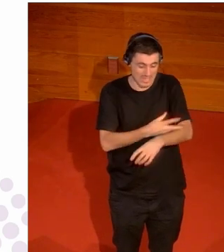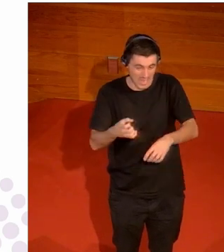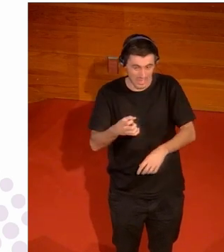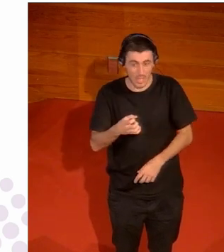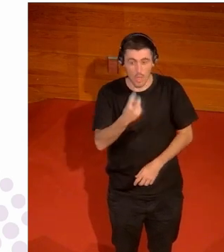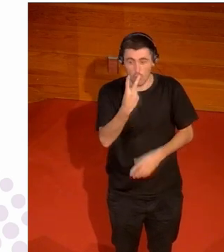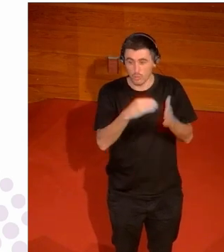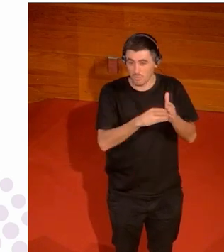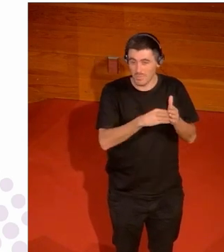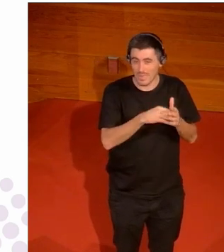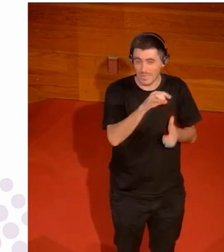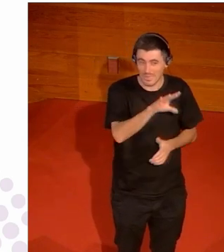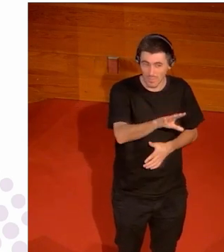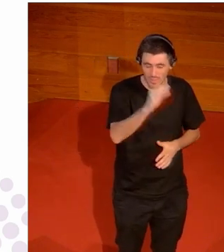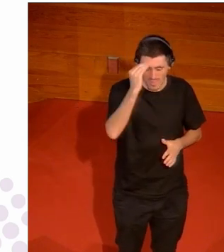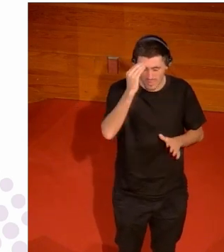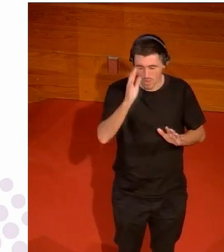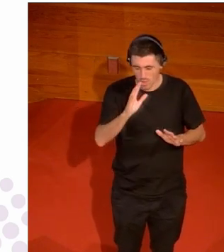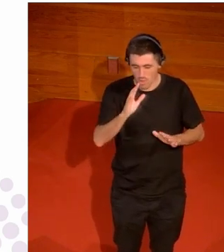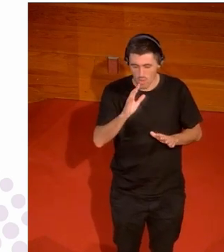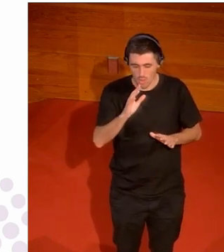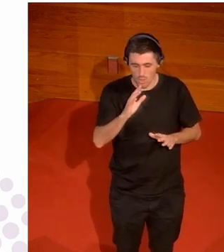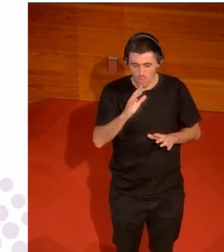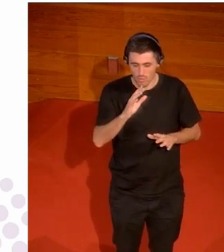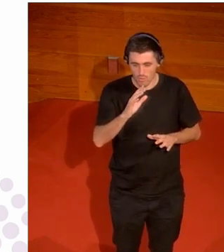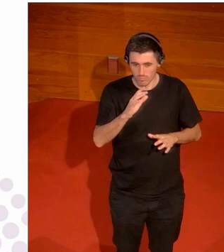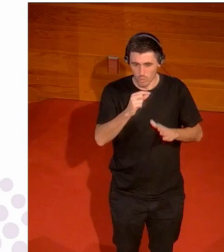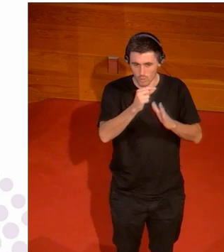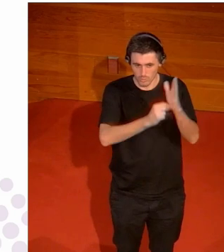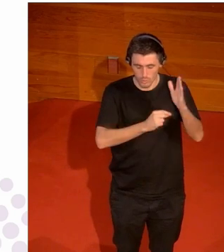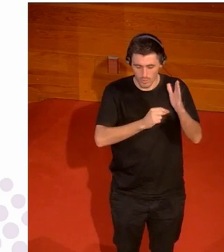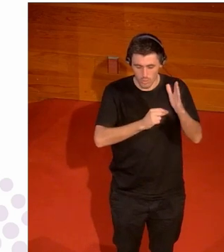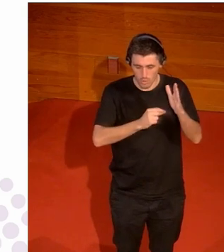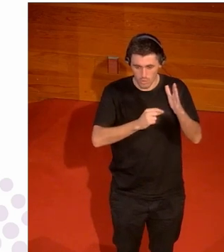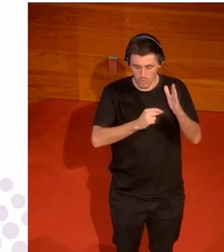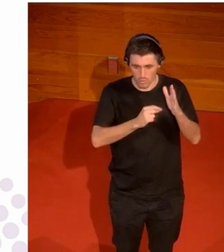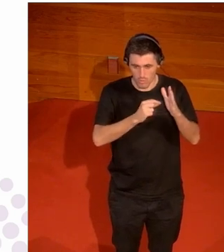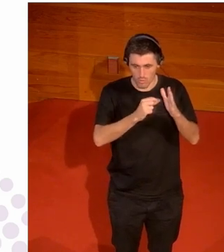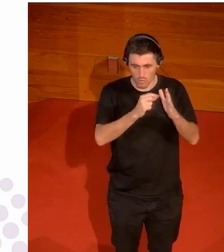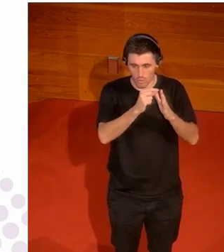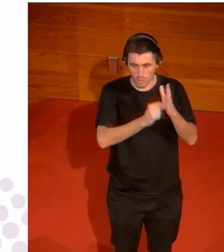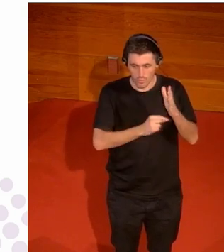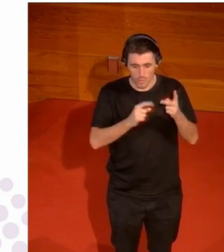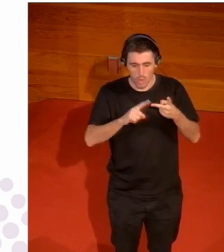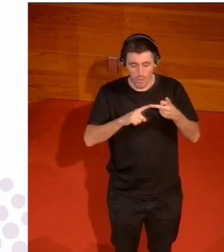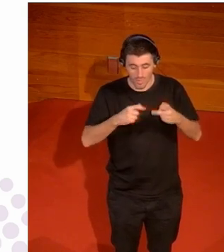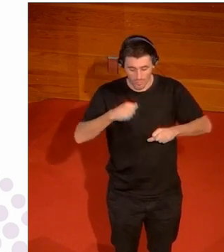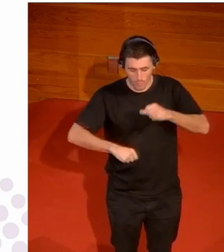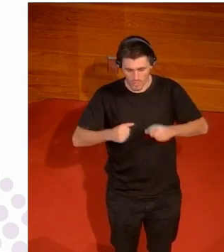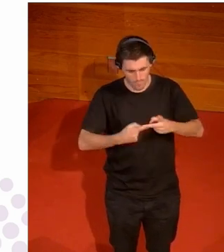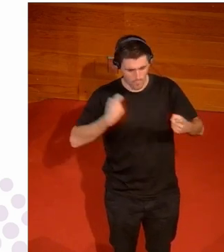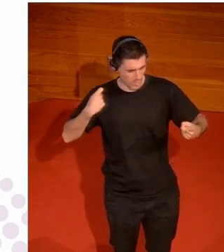segunda regulación ya no ya no es condición sine qua non la cirugía sino no hace falta que pasen por quirófano